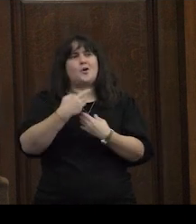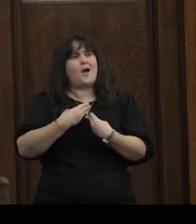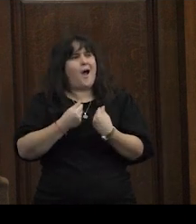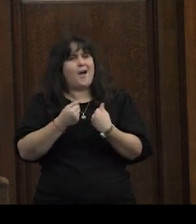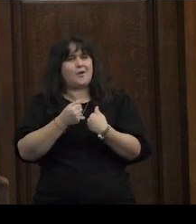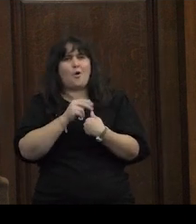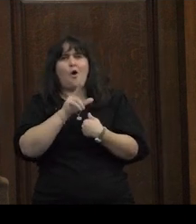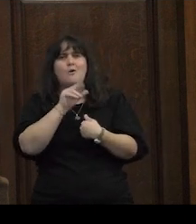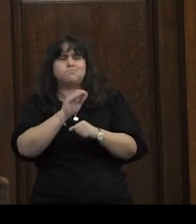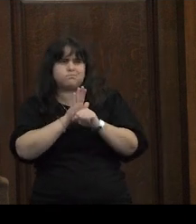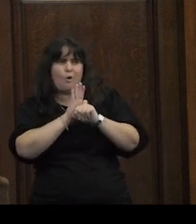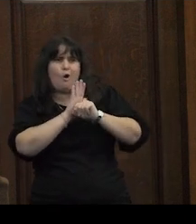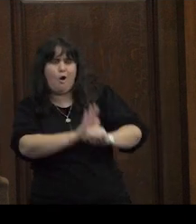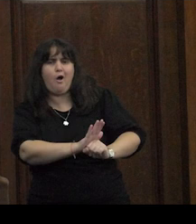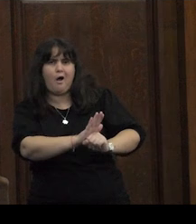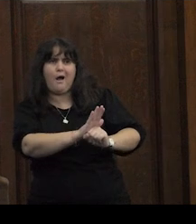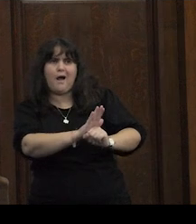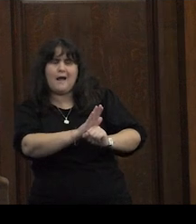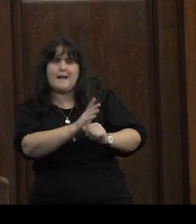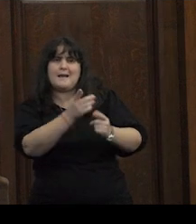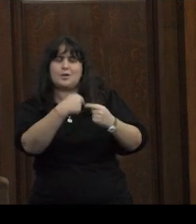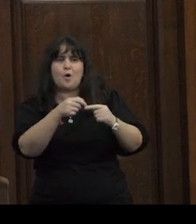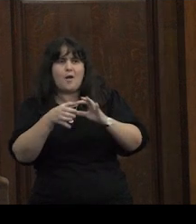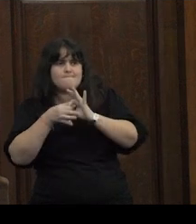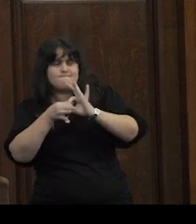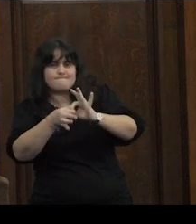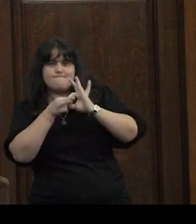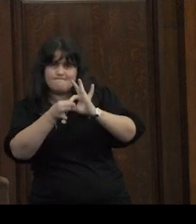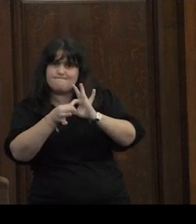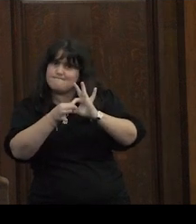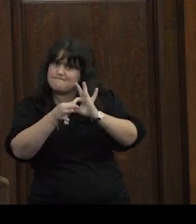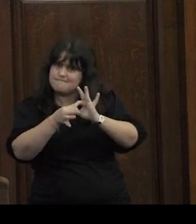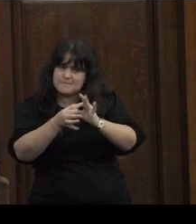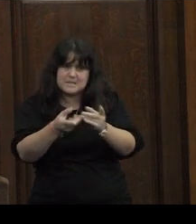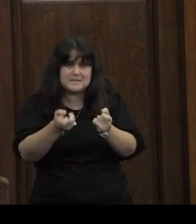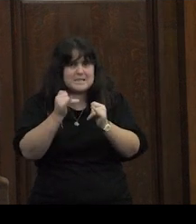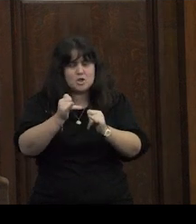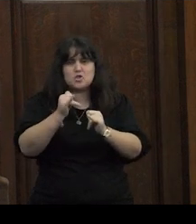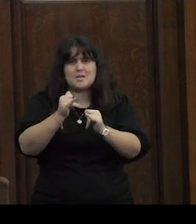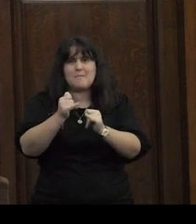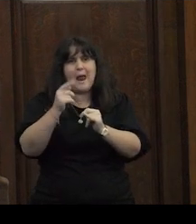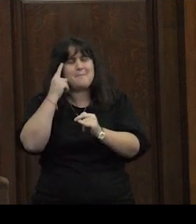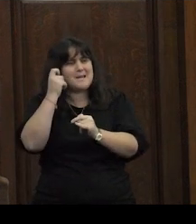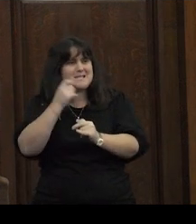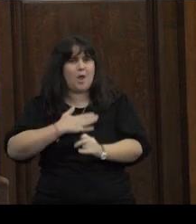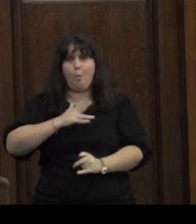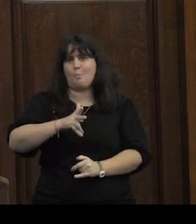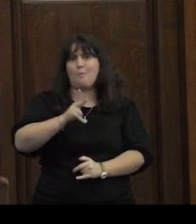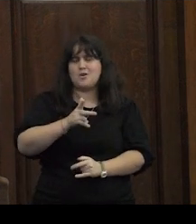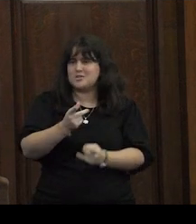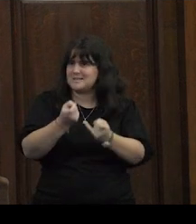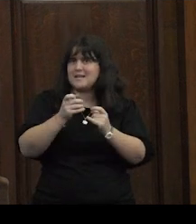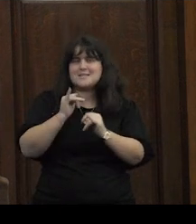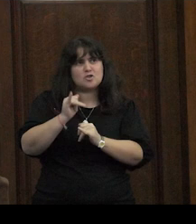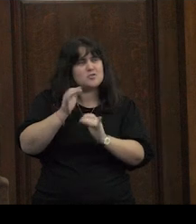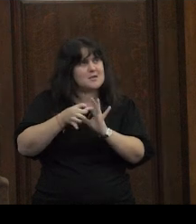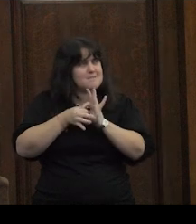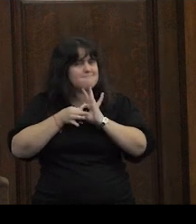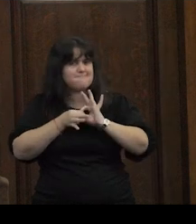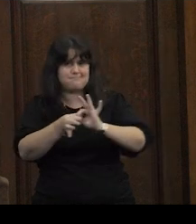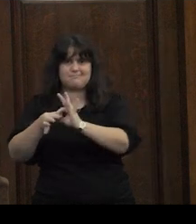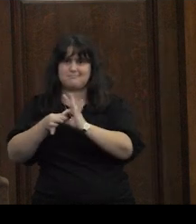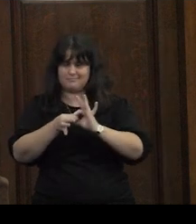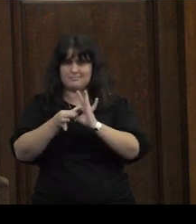minimizan niegan u ocultan la interdependencia que es constitutiva de la experiencia humana ¿no? una podría